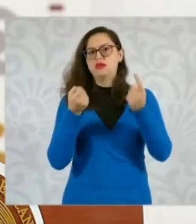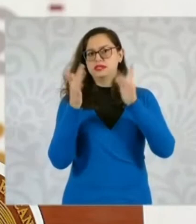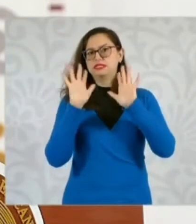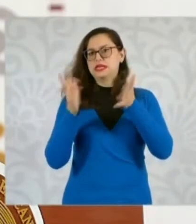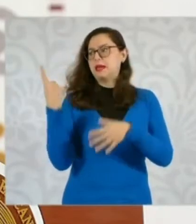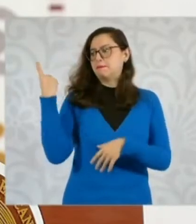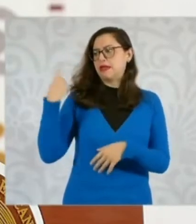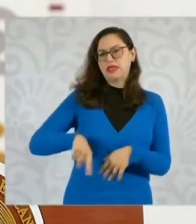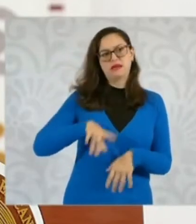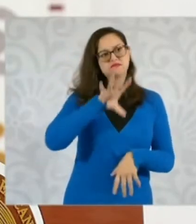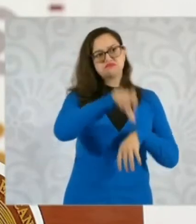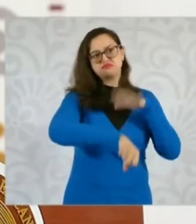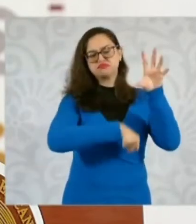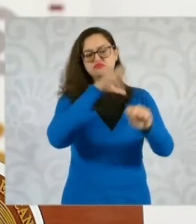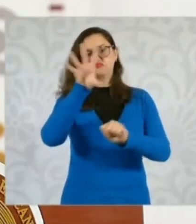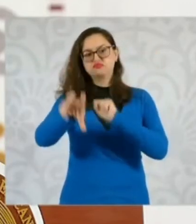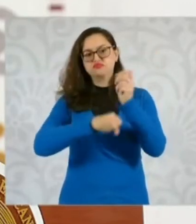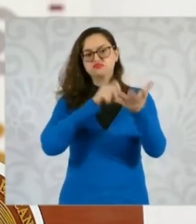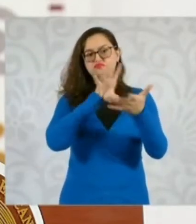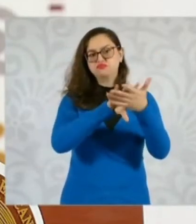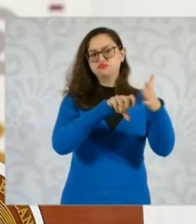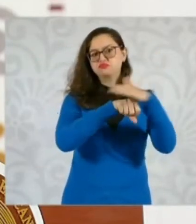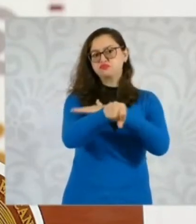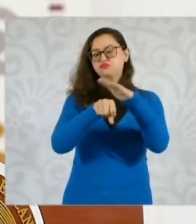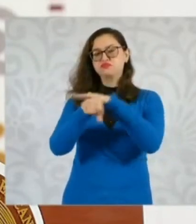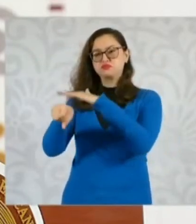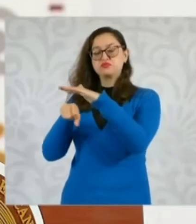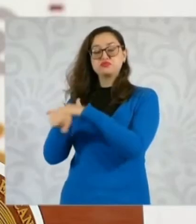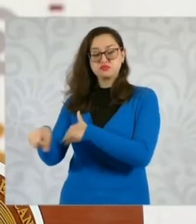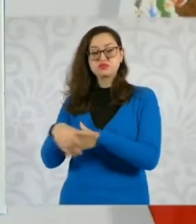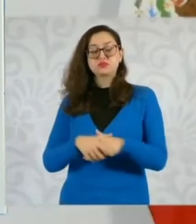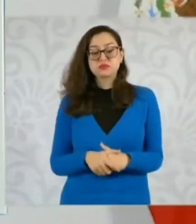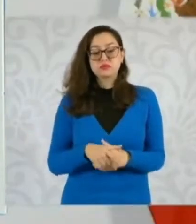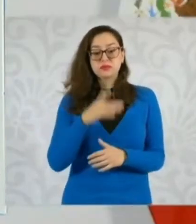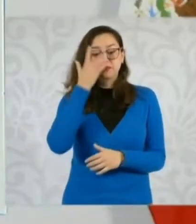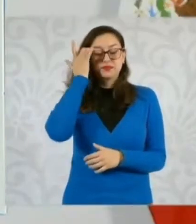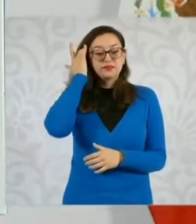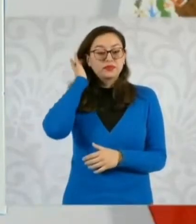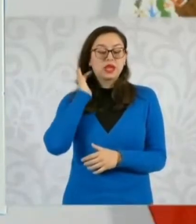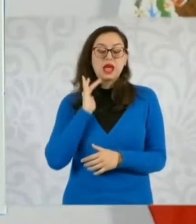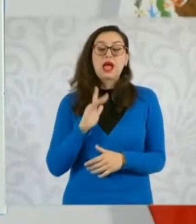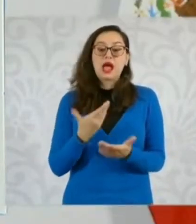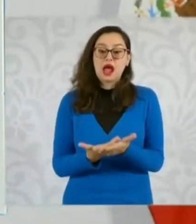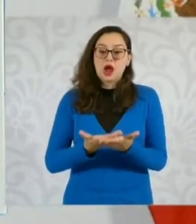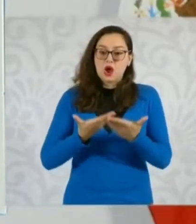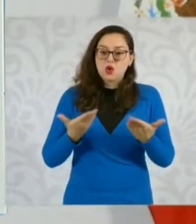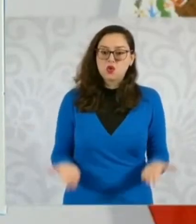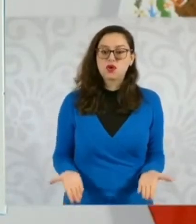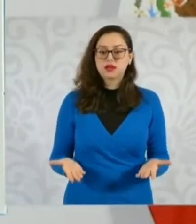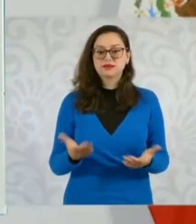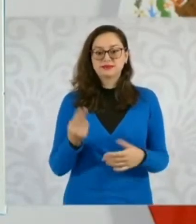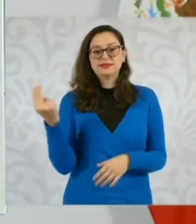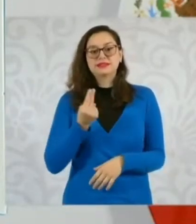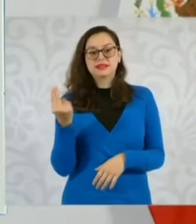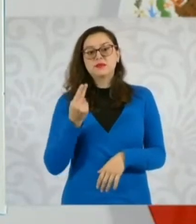están en la cárcel por ese motivo. ¿Qué procede? Solicitar la extradición,